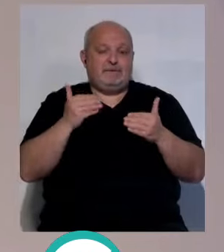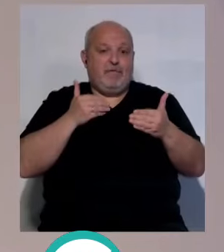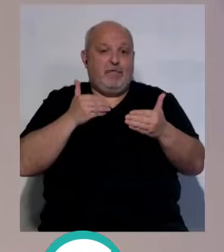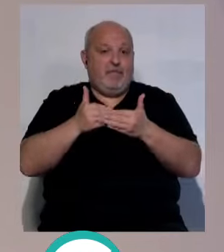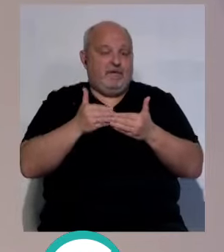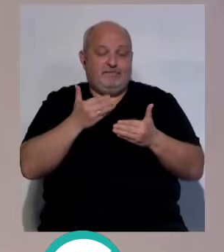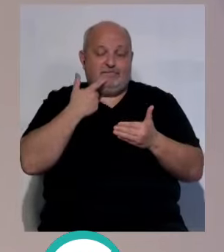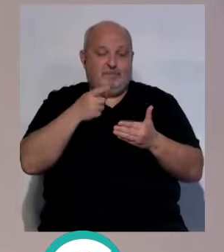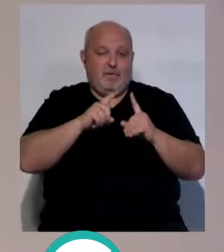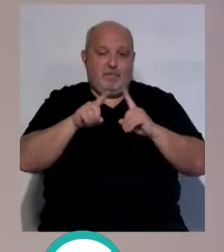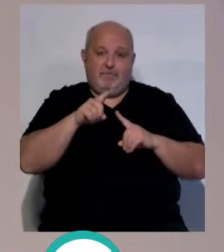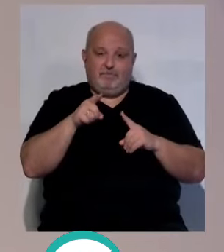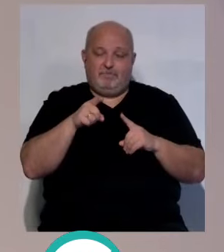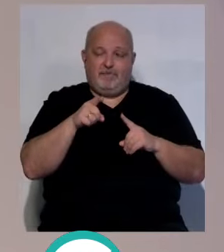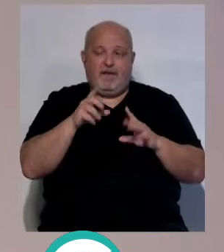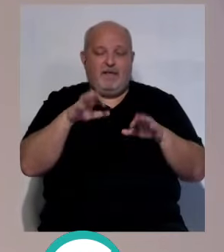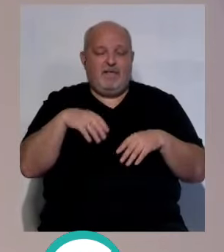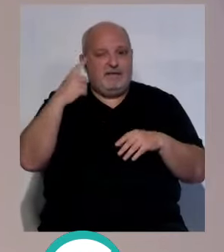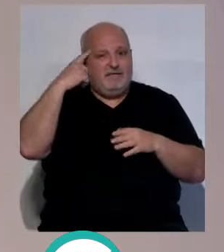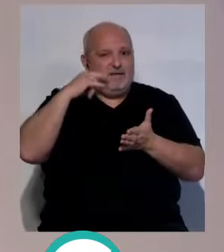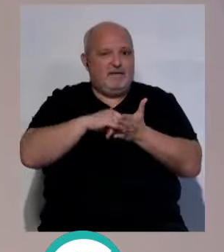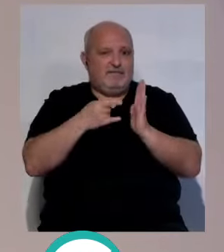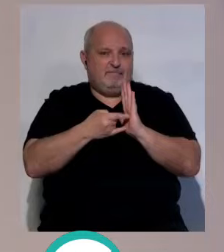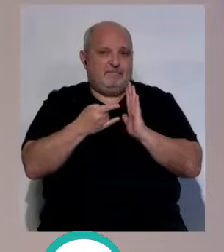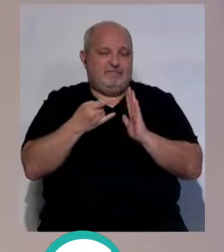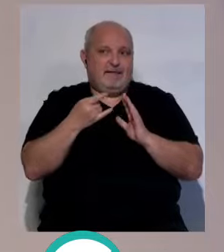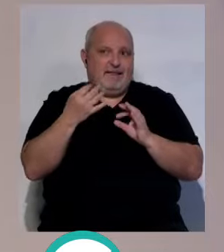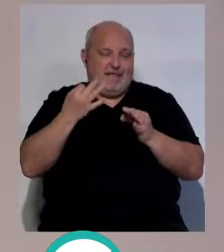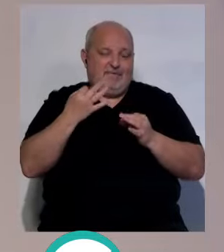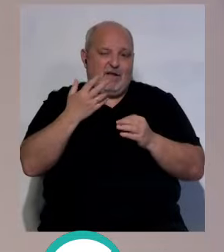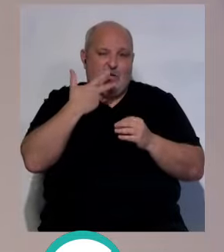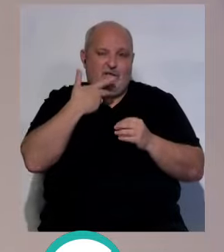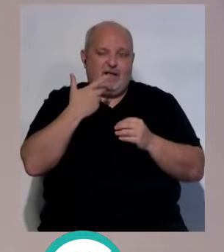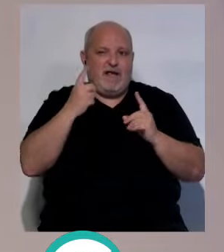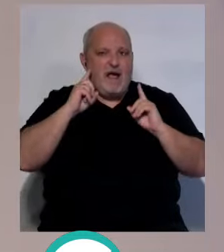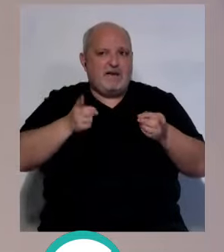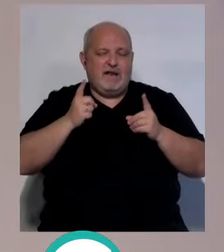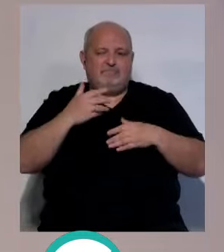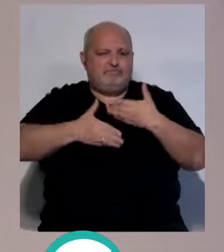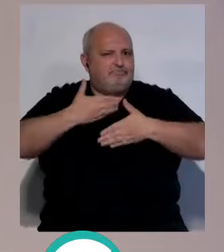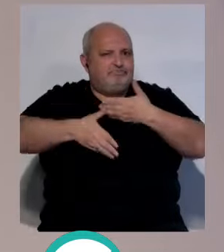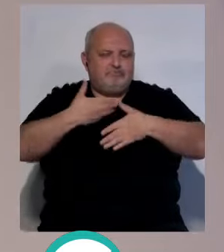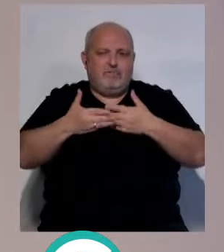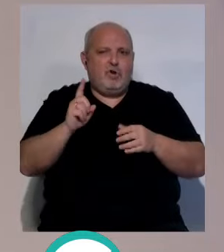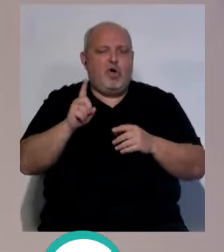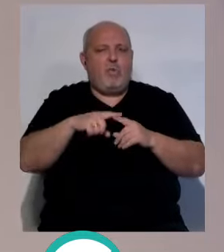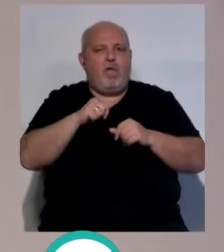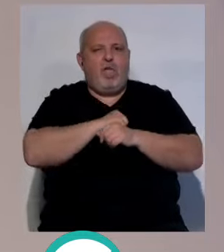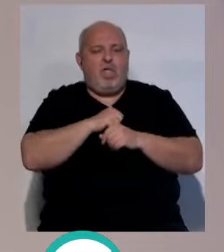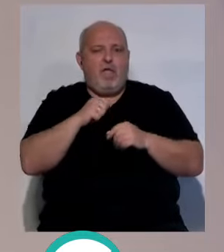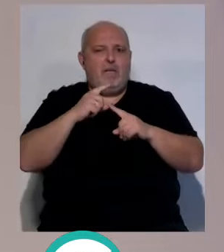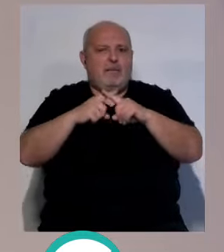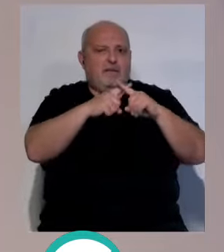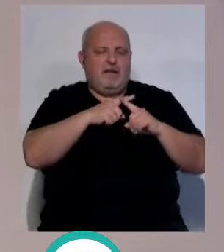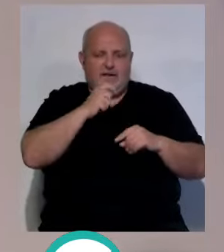lo tiene... El candidato Arcadi tiene que saber mucho mejor que yo, de que hay que arriesgar y que tenemos que ir por los tres puntos, porque empate,